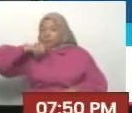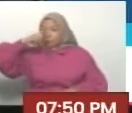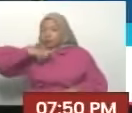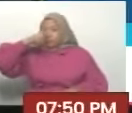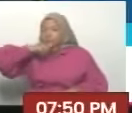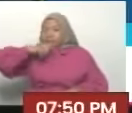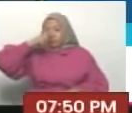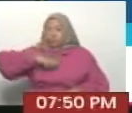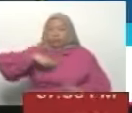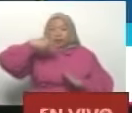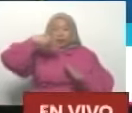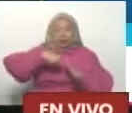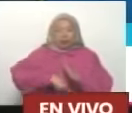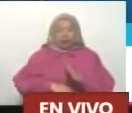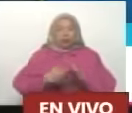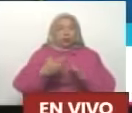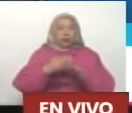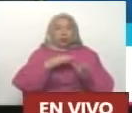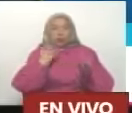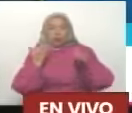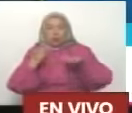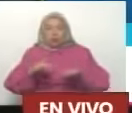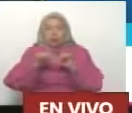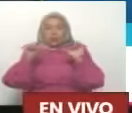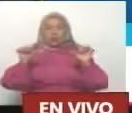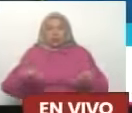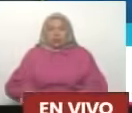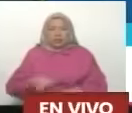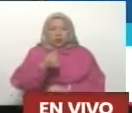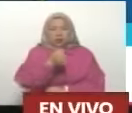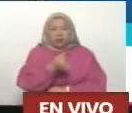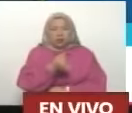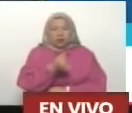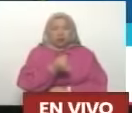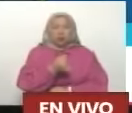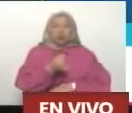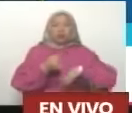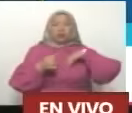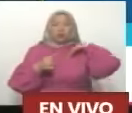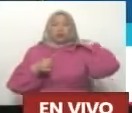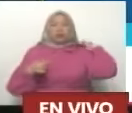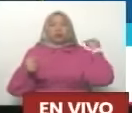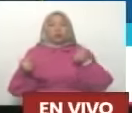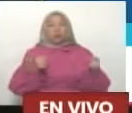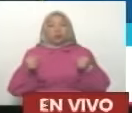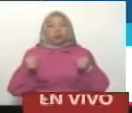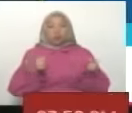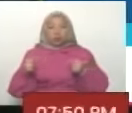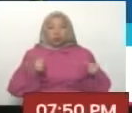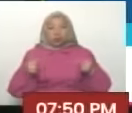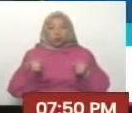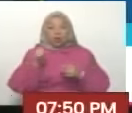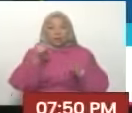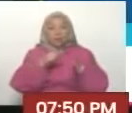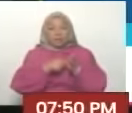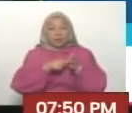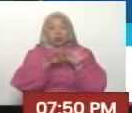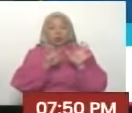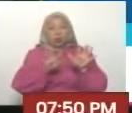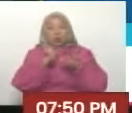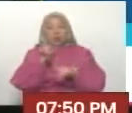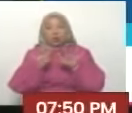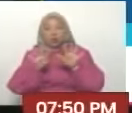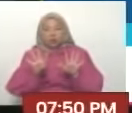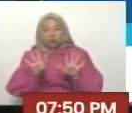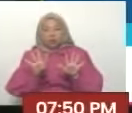capitalista Muy profunda Con la debacle Y el colapso De 1929 Pero ya la crisis